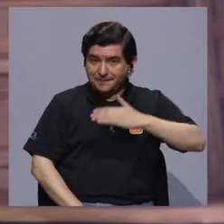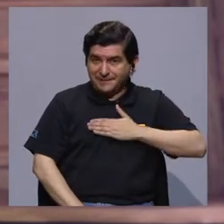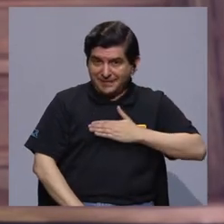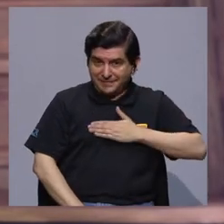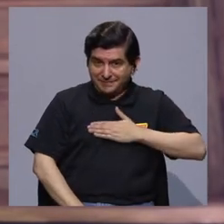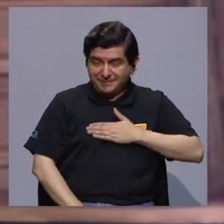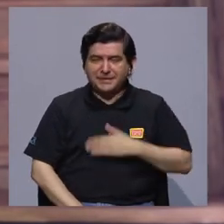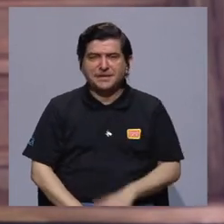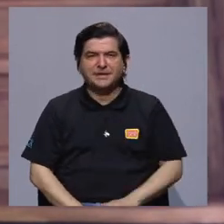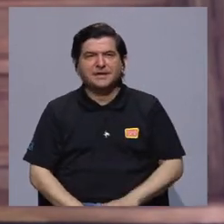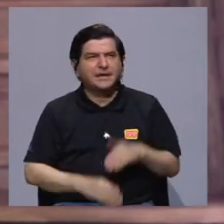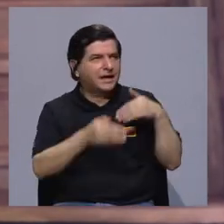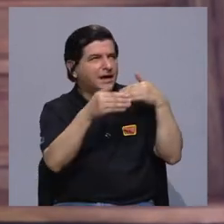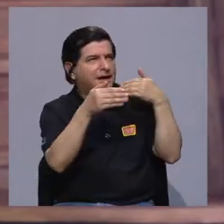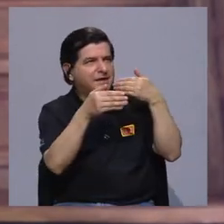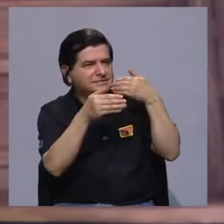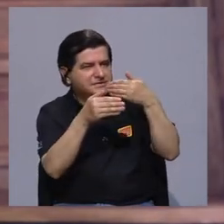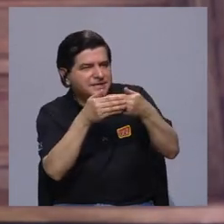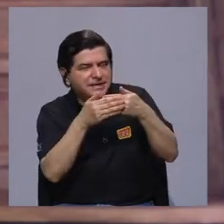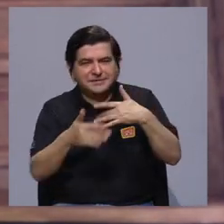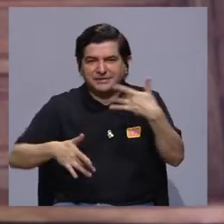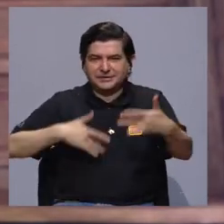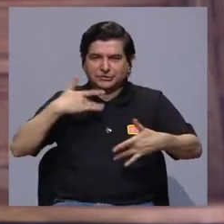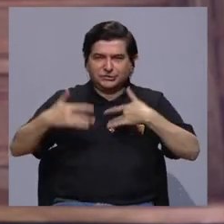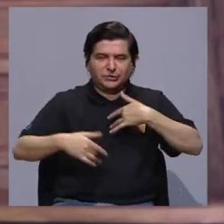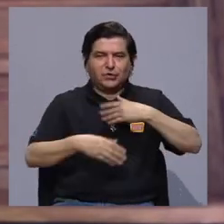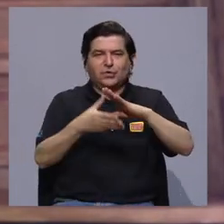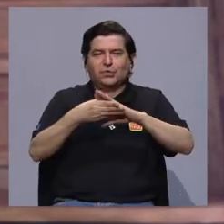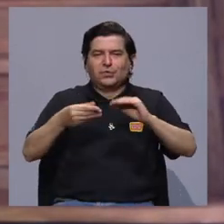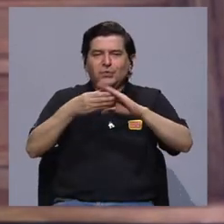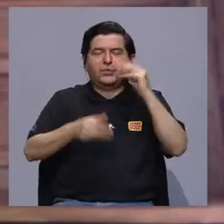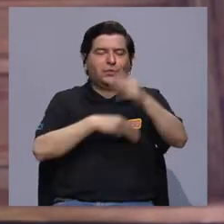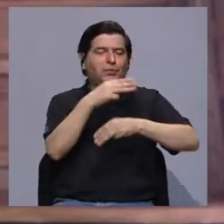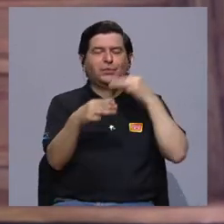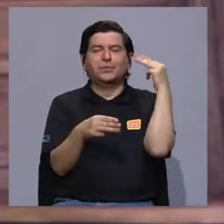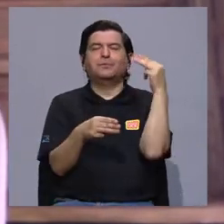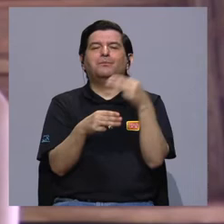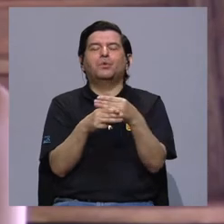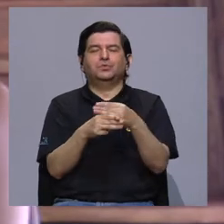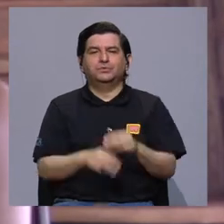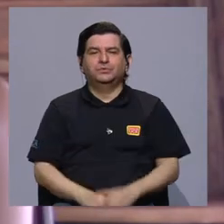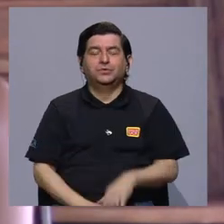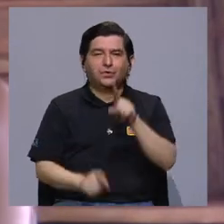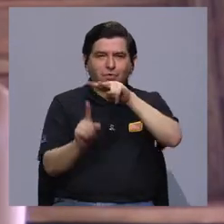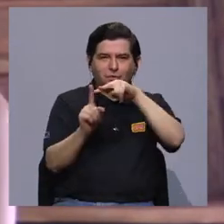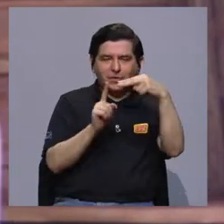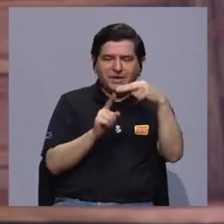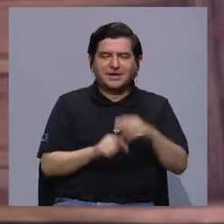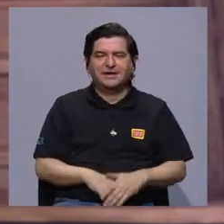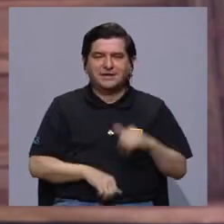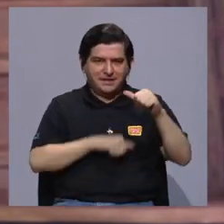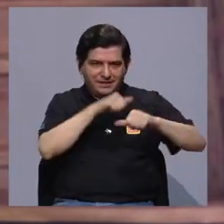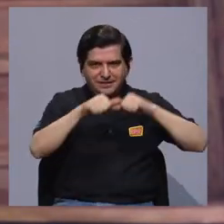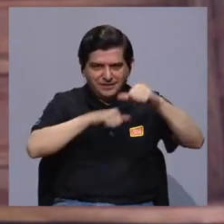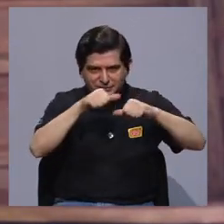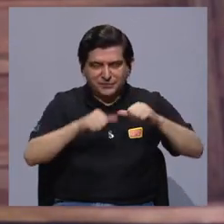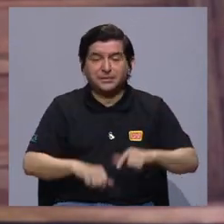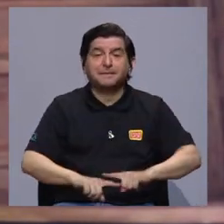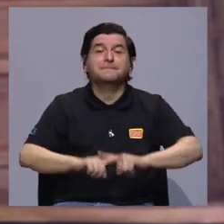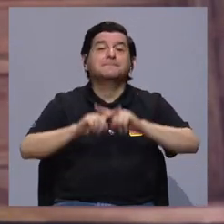mí es una aproximación, digamos, sensorial y narrativa del mundo desde una mirada antropológica.